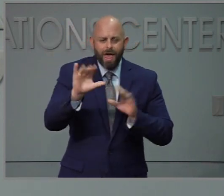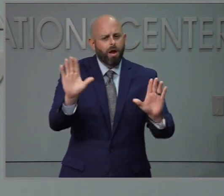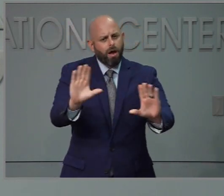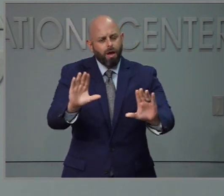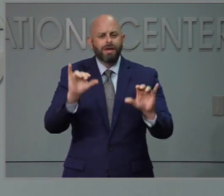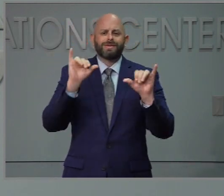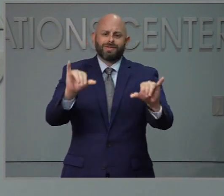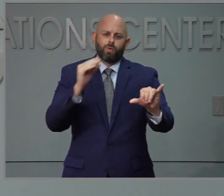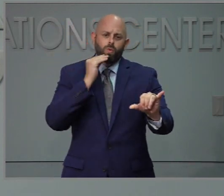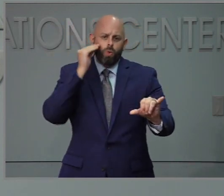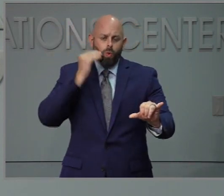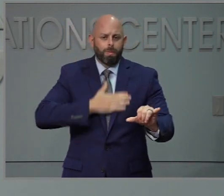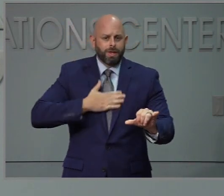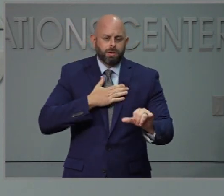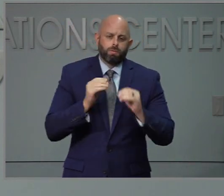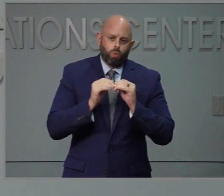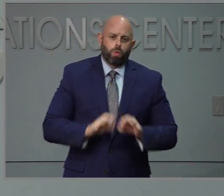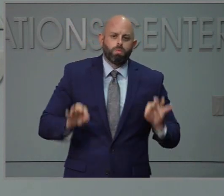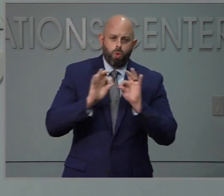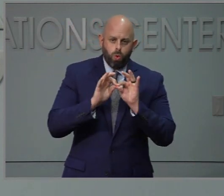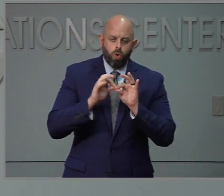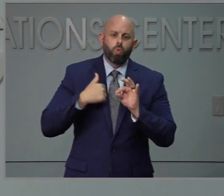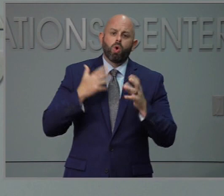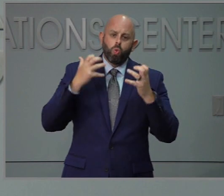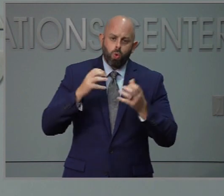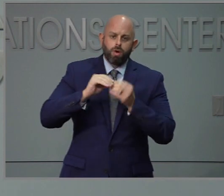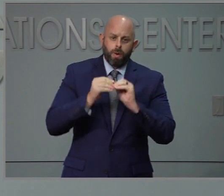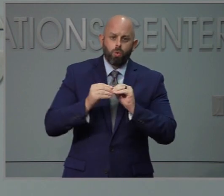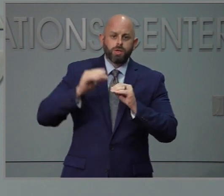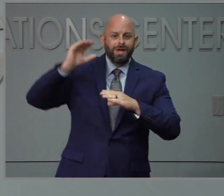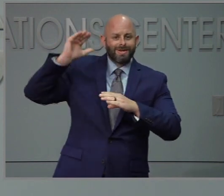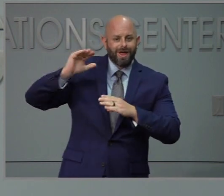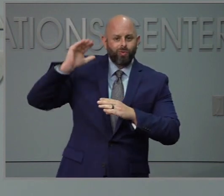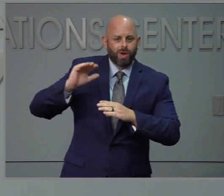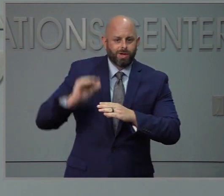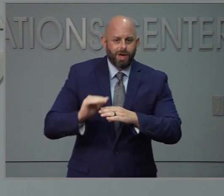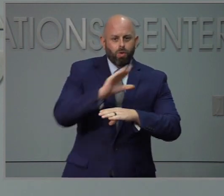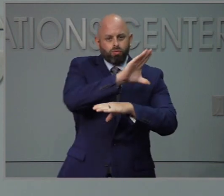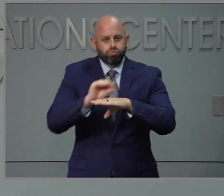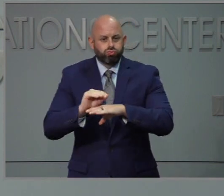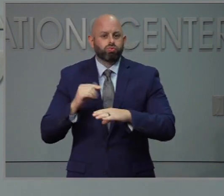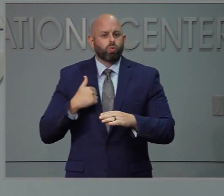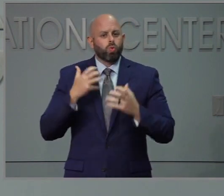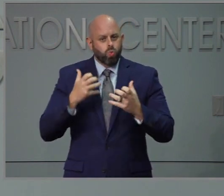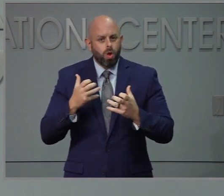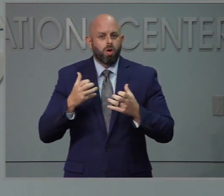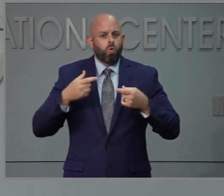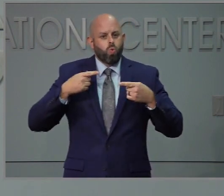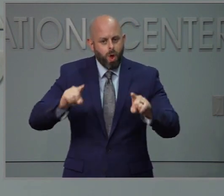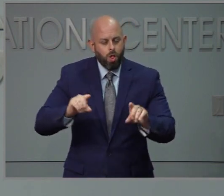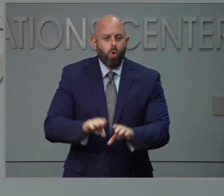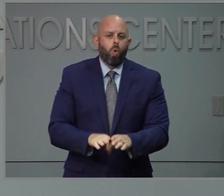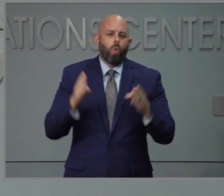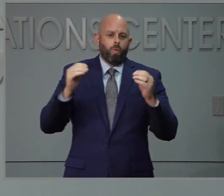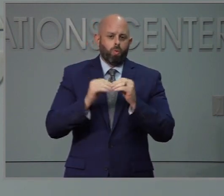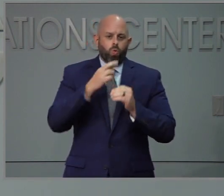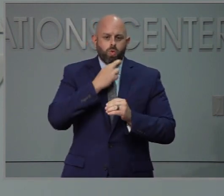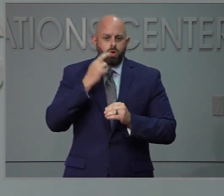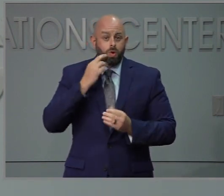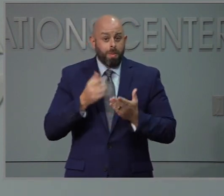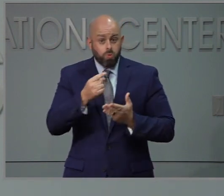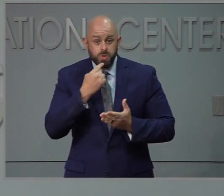esto nos va a permitir que las tendencias estén en la mayor medida posible estables y poder relajar más restricciones. Gracias.